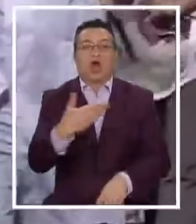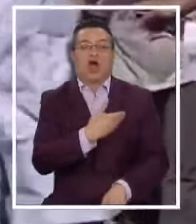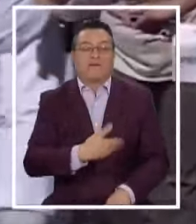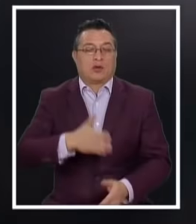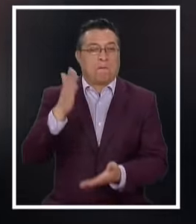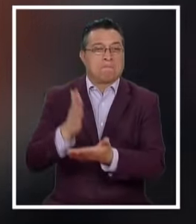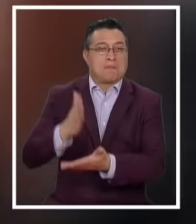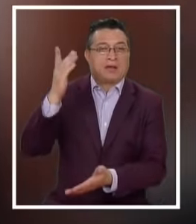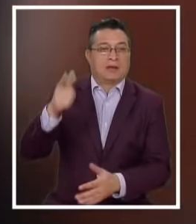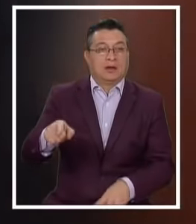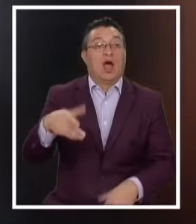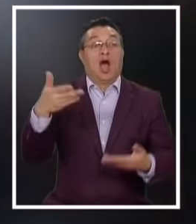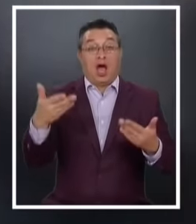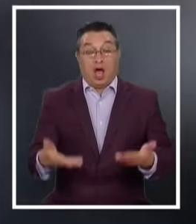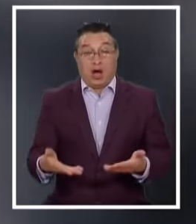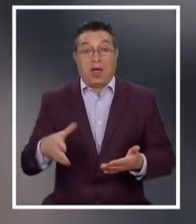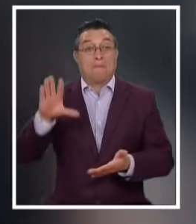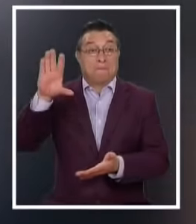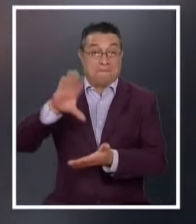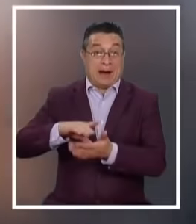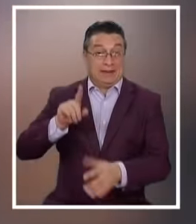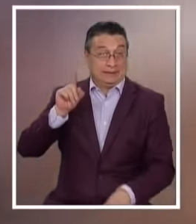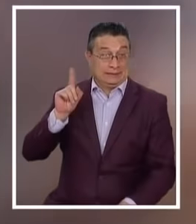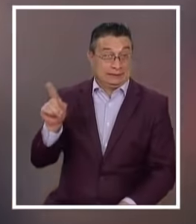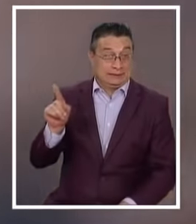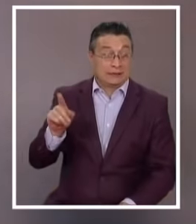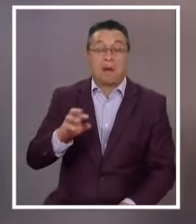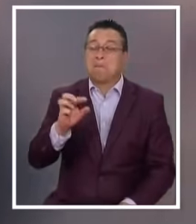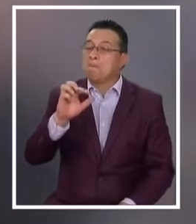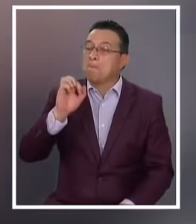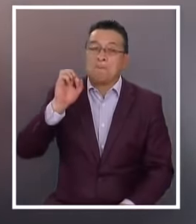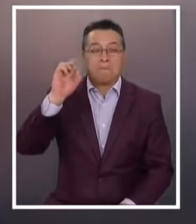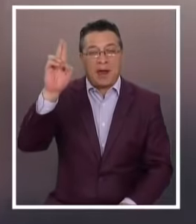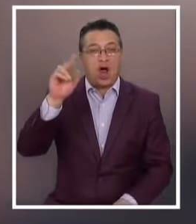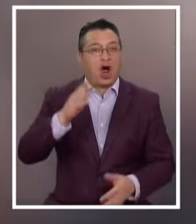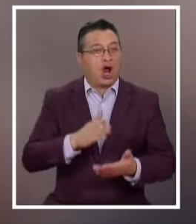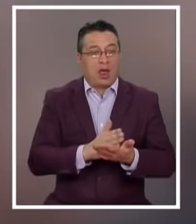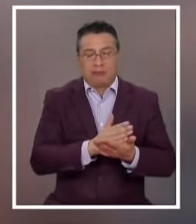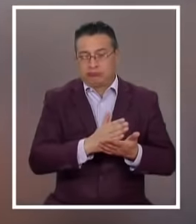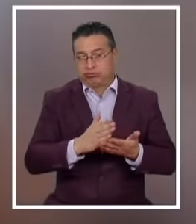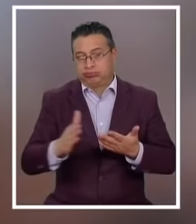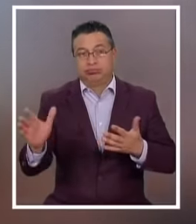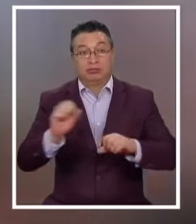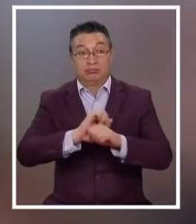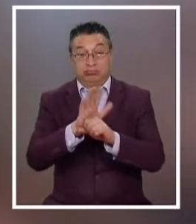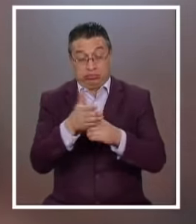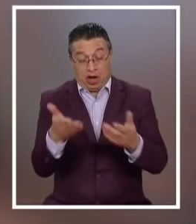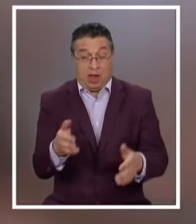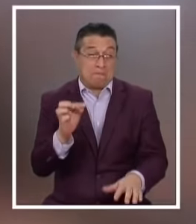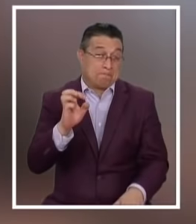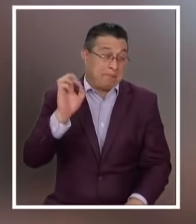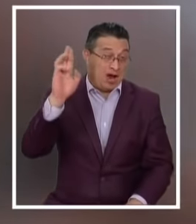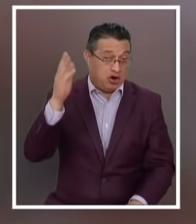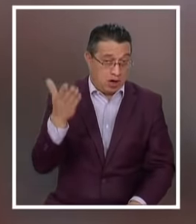gobierno De ese país En momentos en que El país vive El peor momento Desde el comienzo De la pandemia